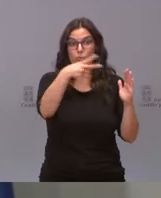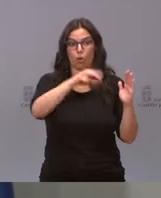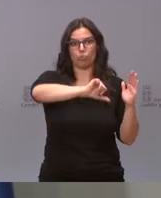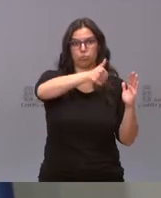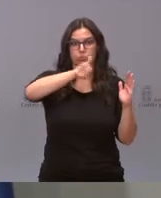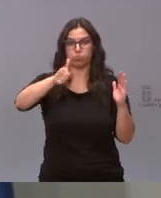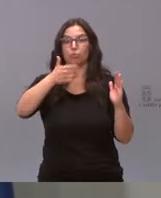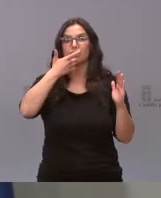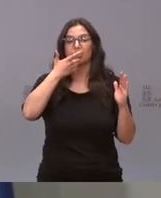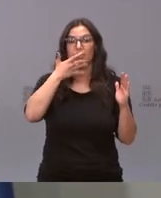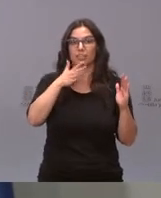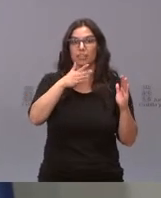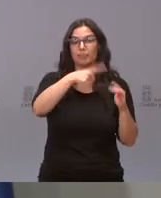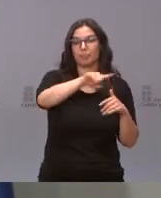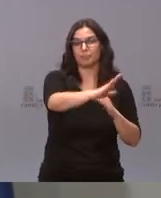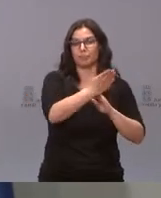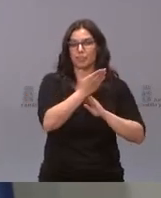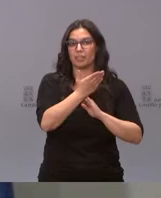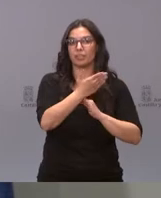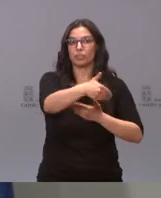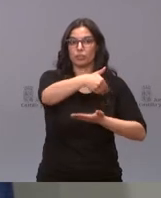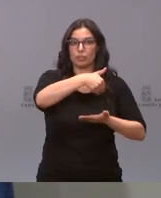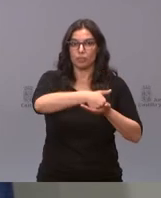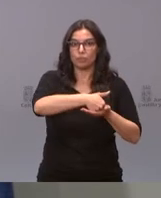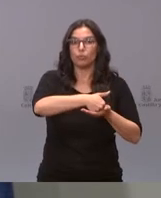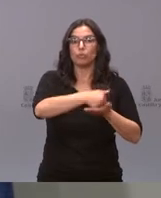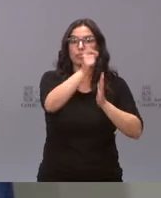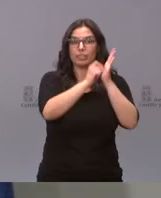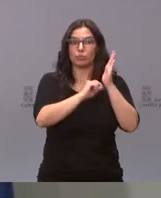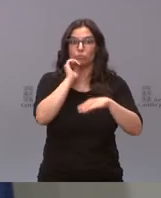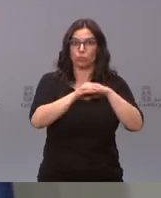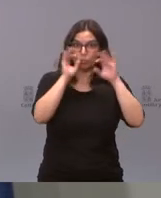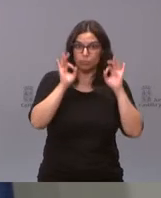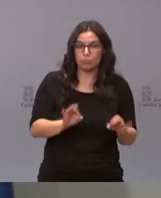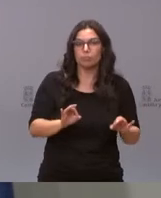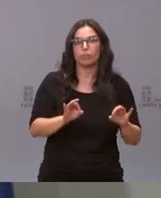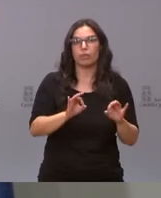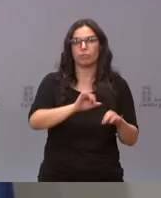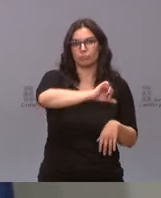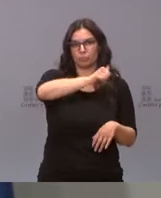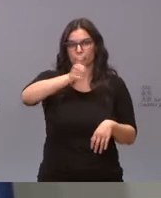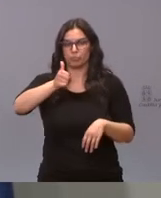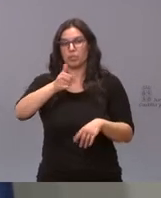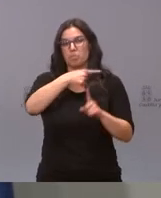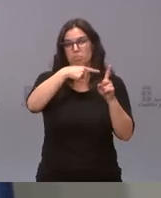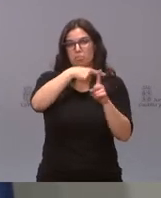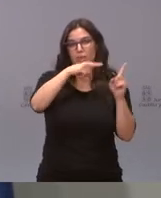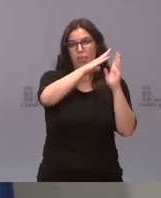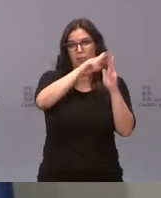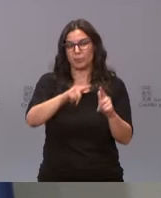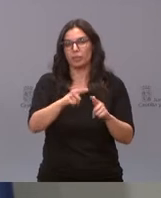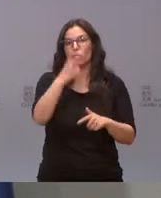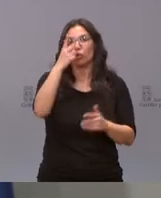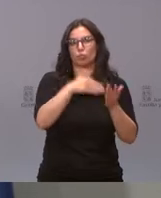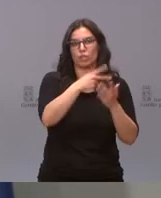aquellos que han presentado solicitud y cumplían los requisitos, una cantidad media de 2.200